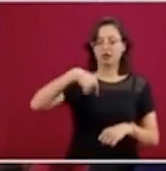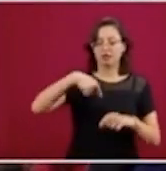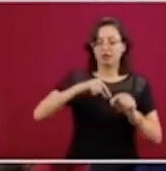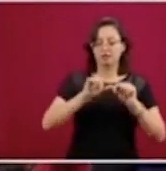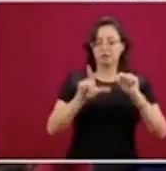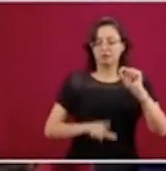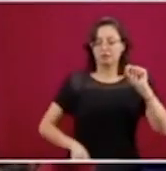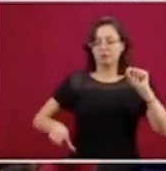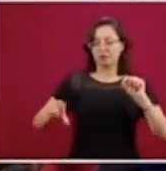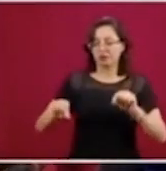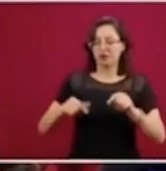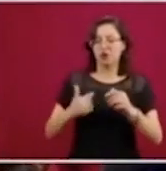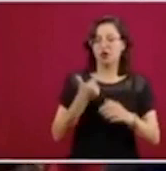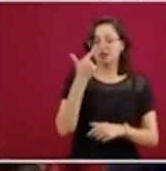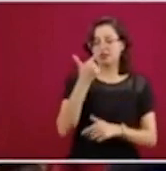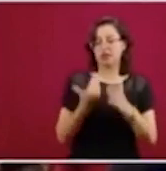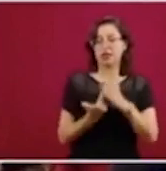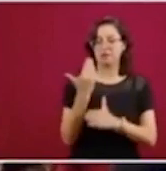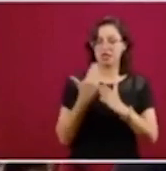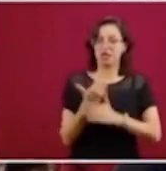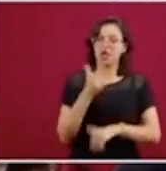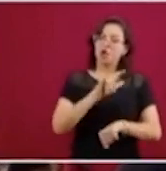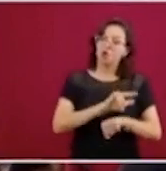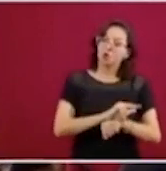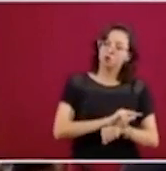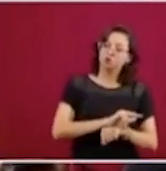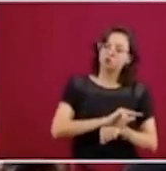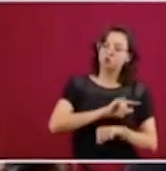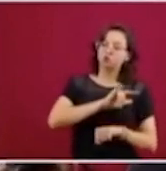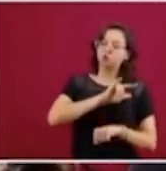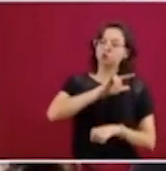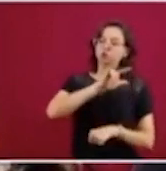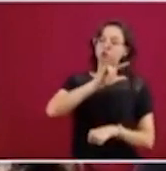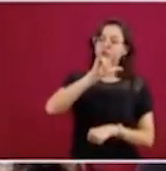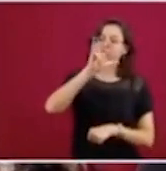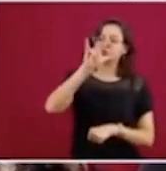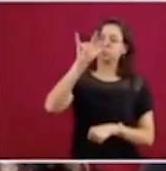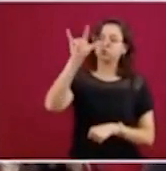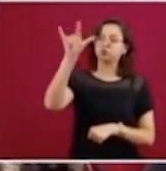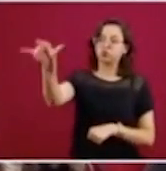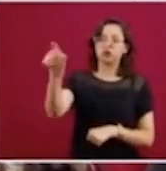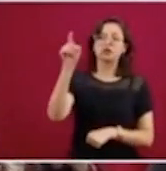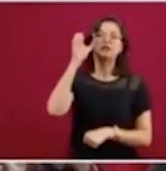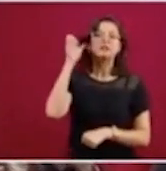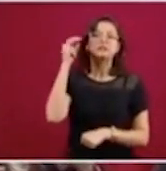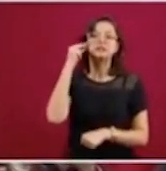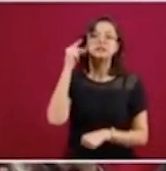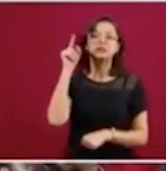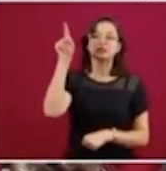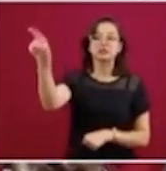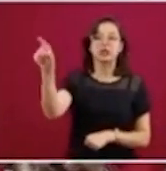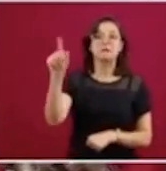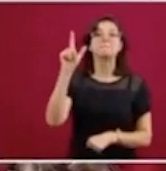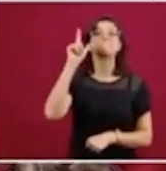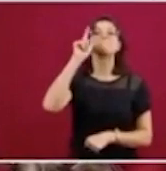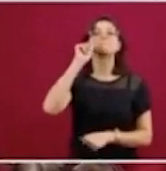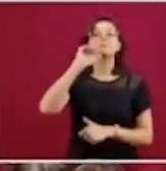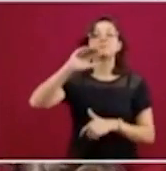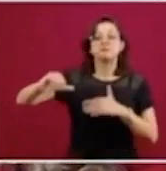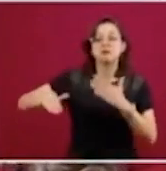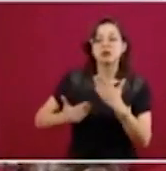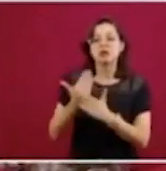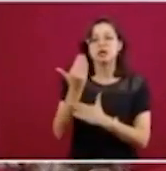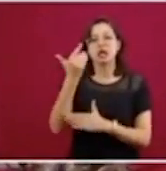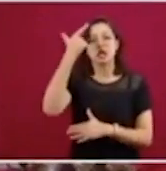despegando ahorita, despegó a las siete de la mañana y llega el día de mañana a las nueve y media de la